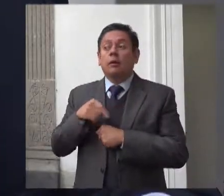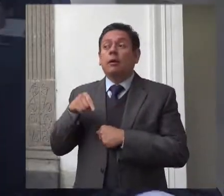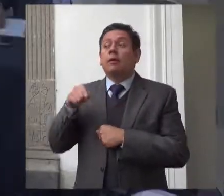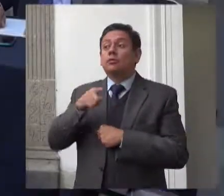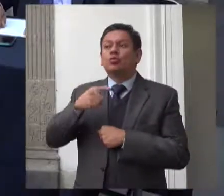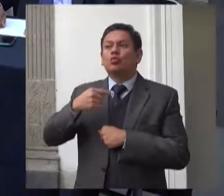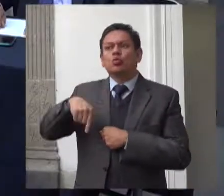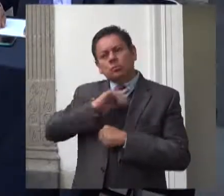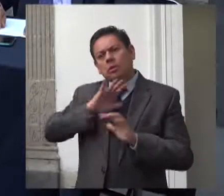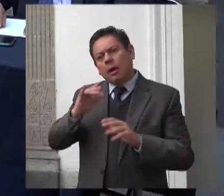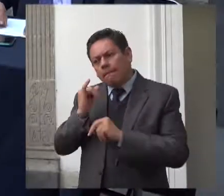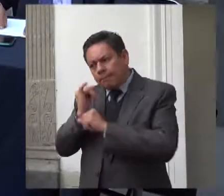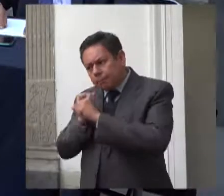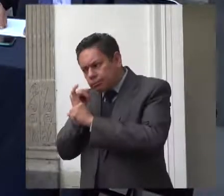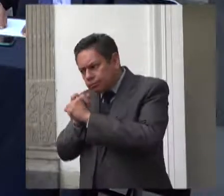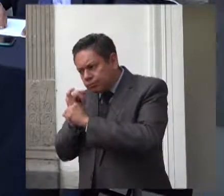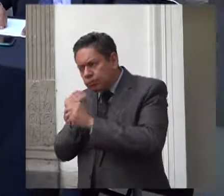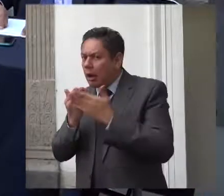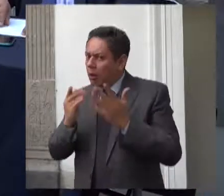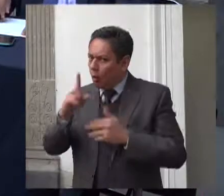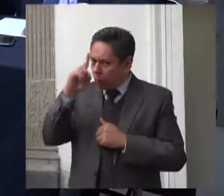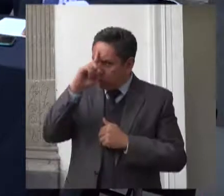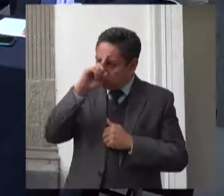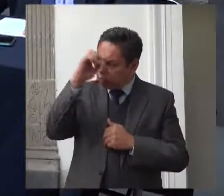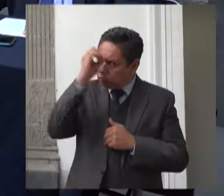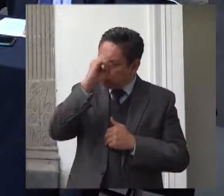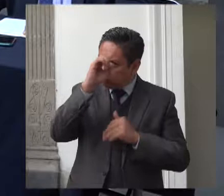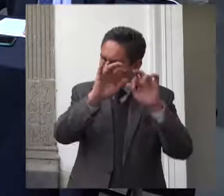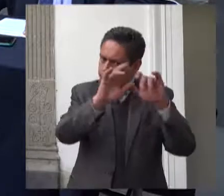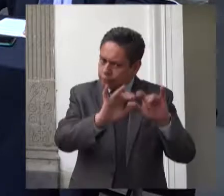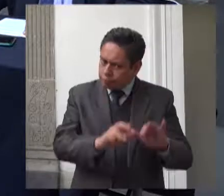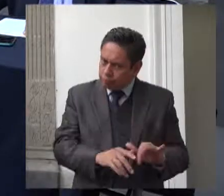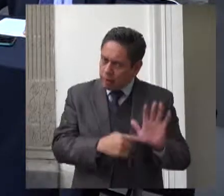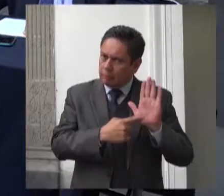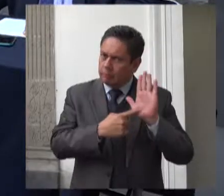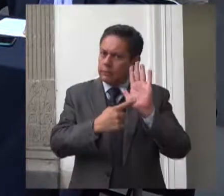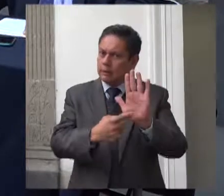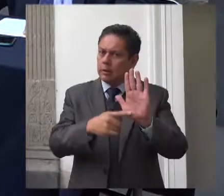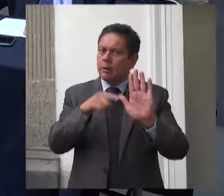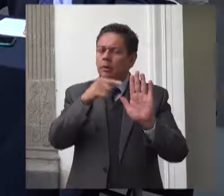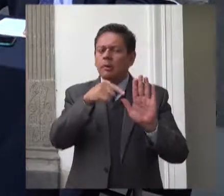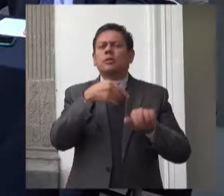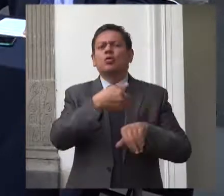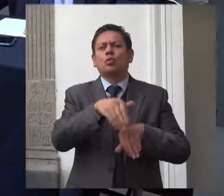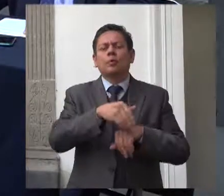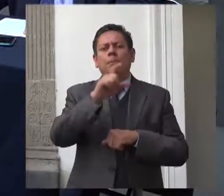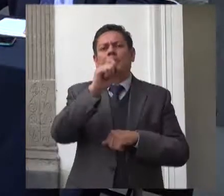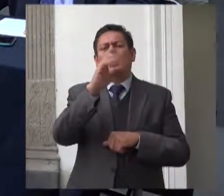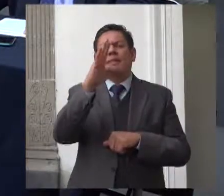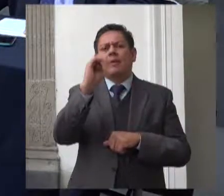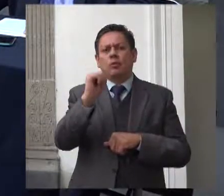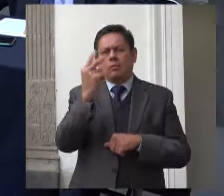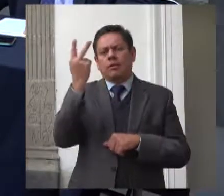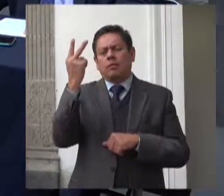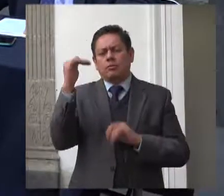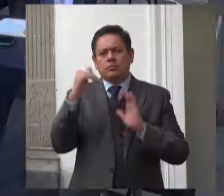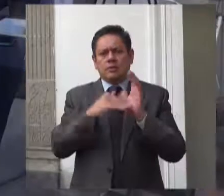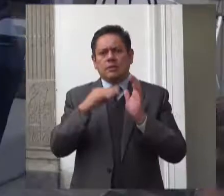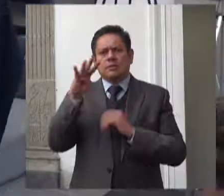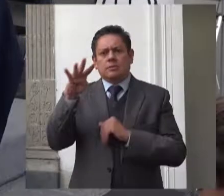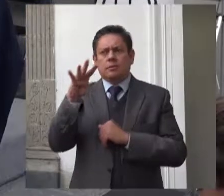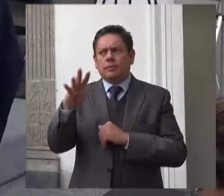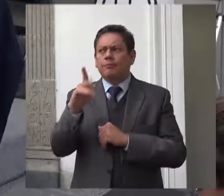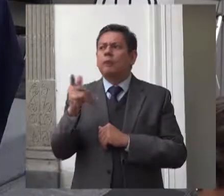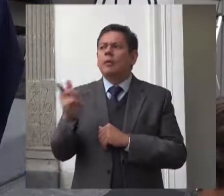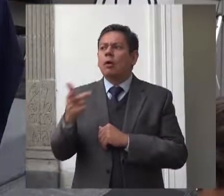Recomendación 29-2019, cedo el uso de la palabra al primer visitador general, el licenciado